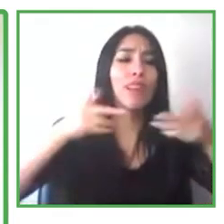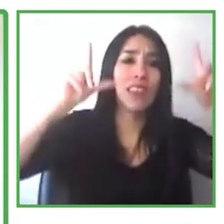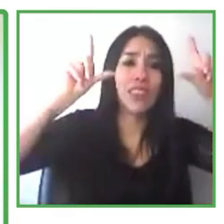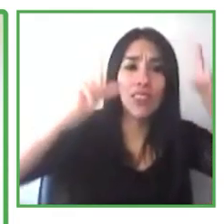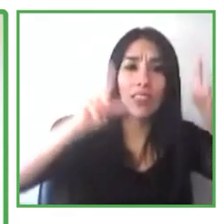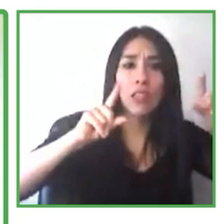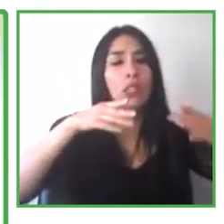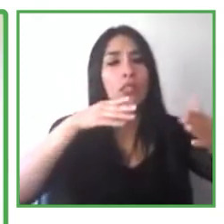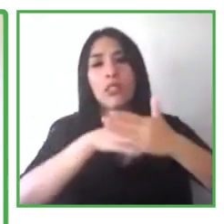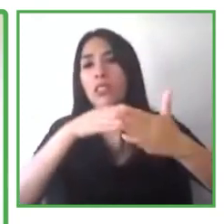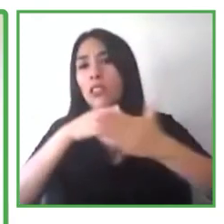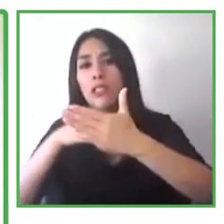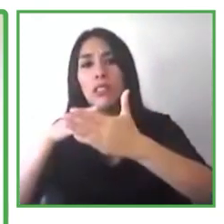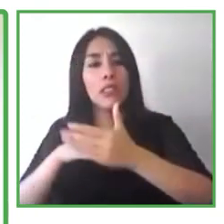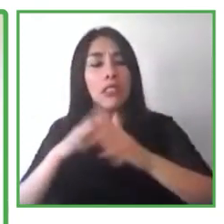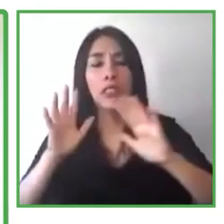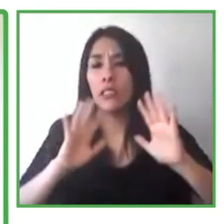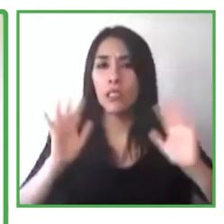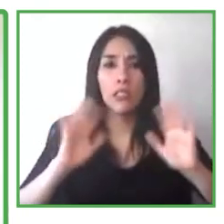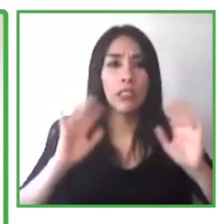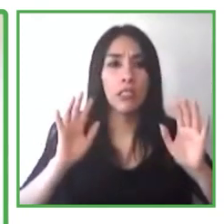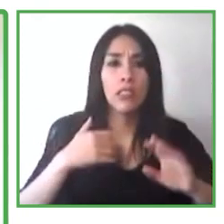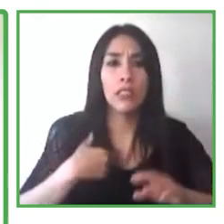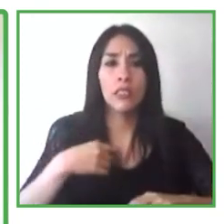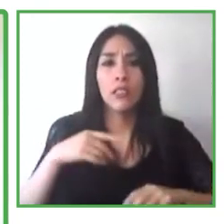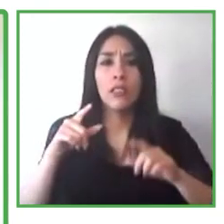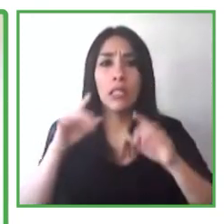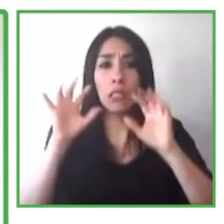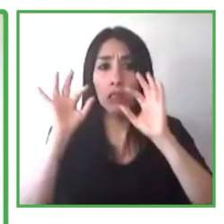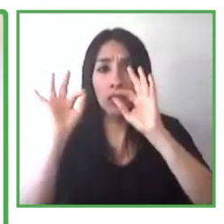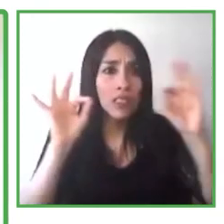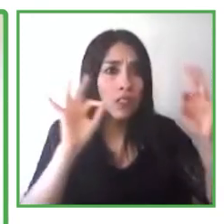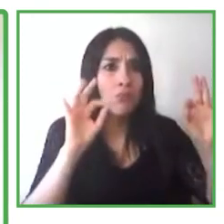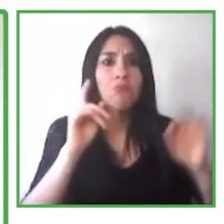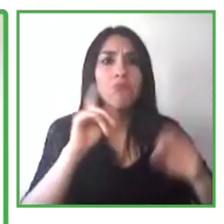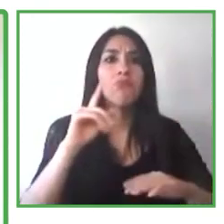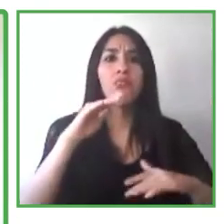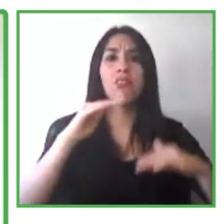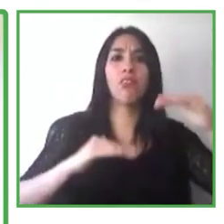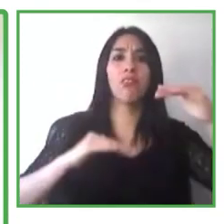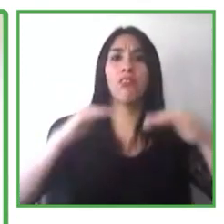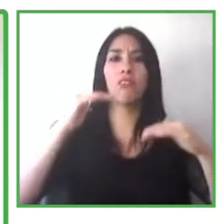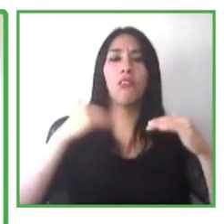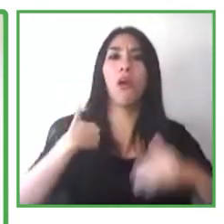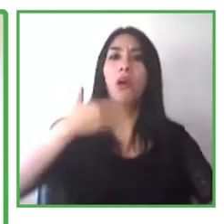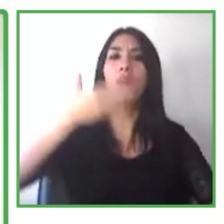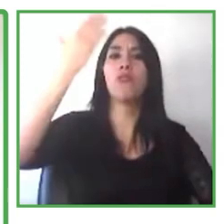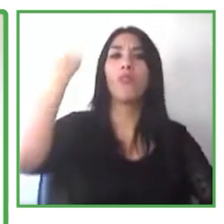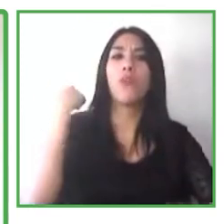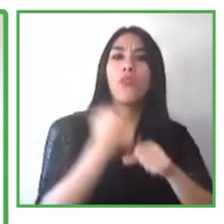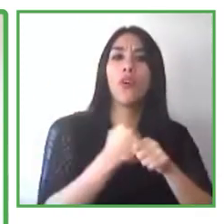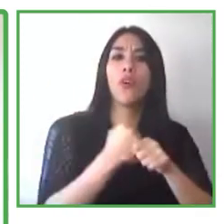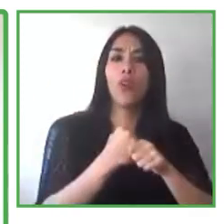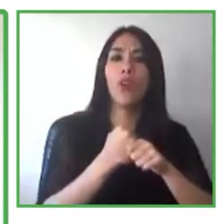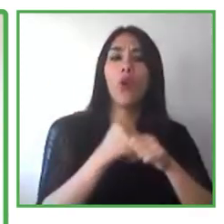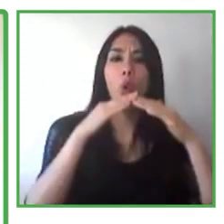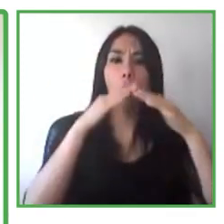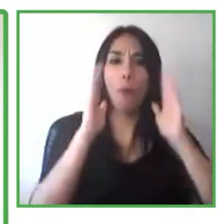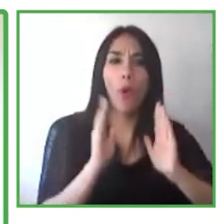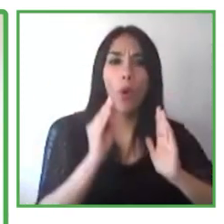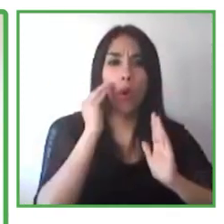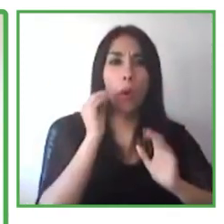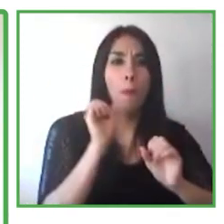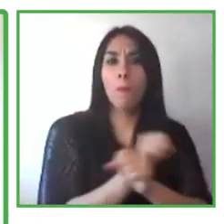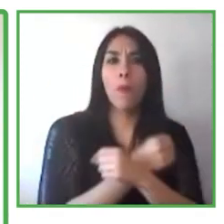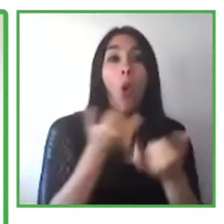normalizar el trabajar desde el hogar. Esto es algo que las personas con discapacidades han estado pidiendo por años y